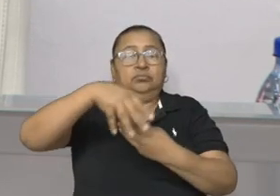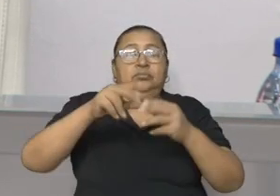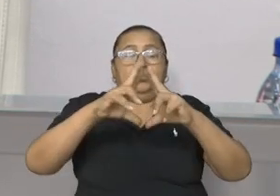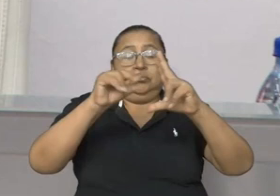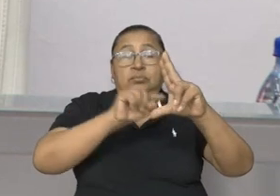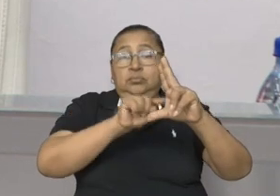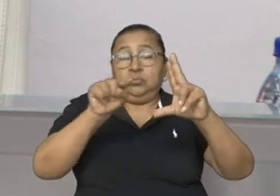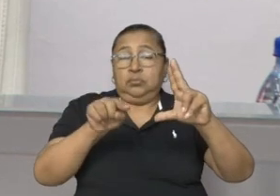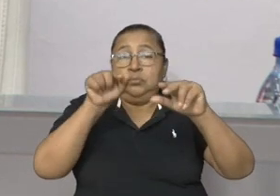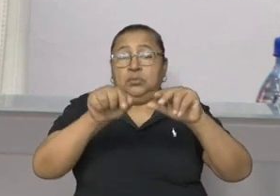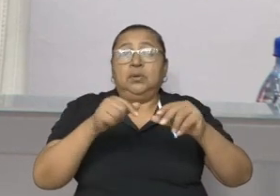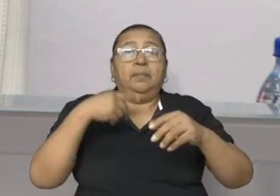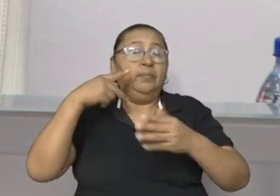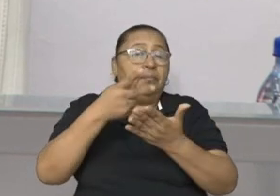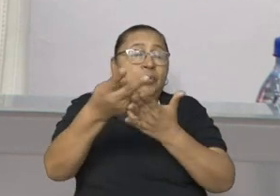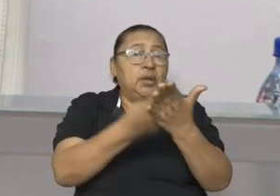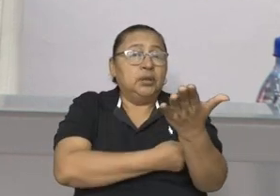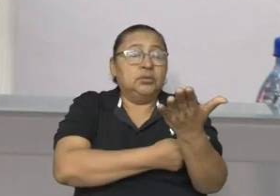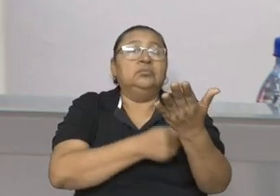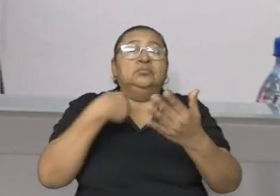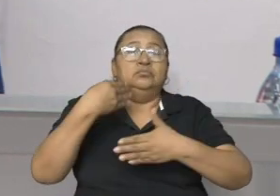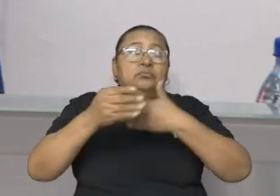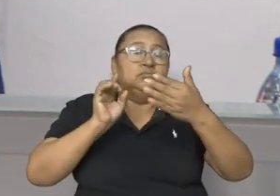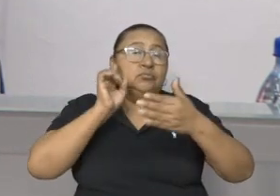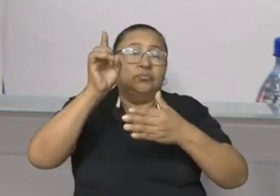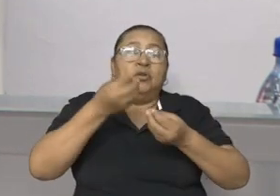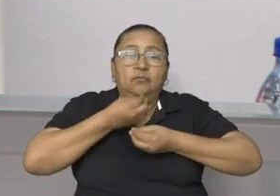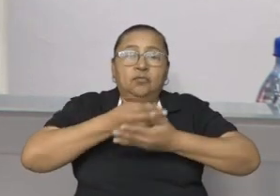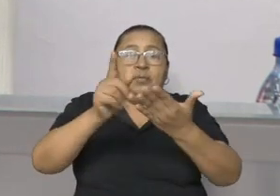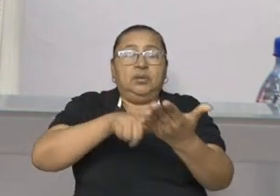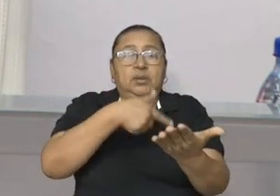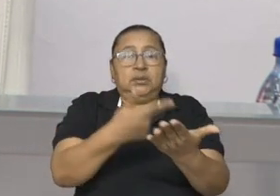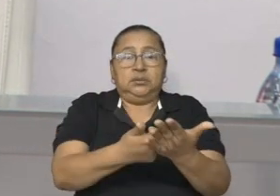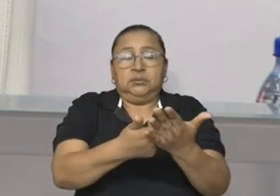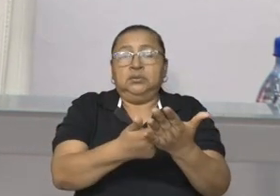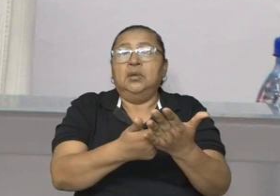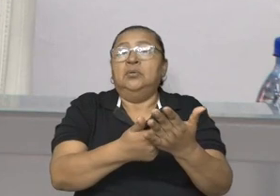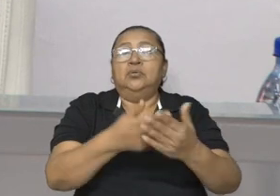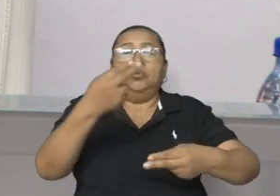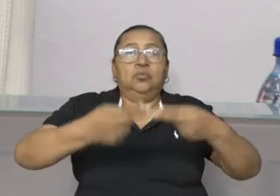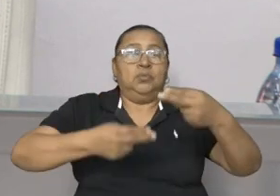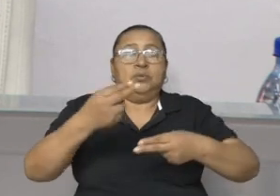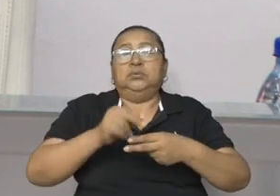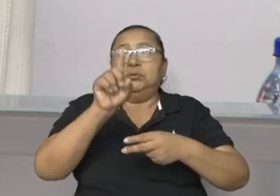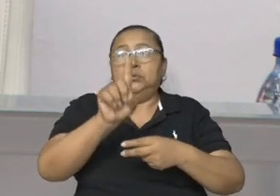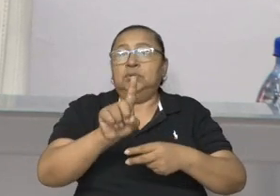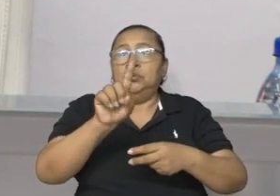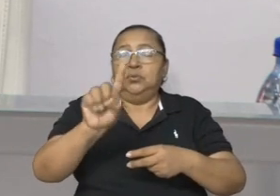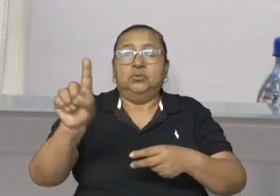Gran Canal de Nicaragua y proyectos de desarrollo, publicada en la Gaceta Diario Oficial número